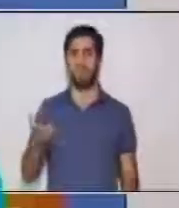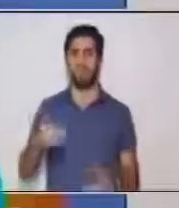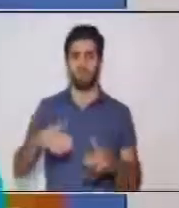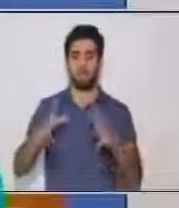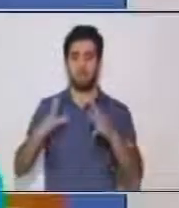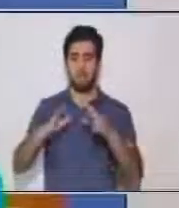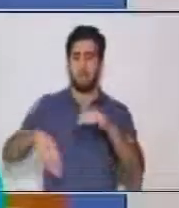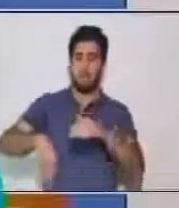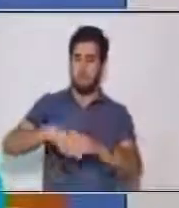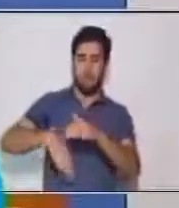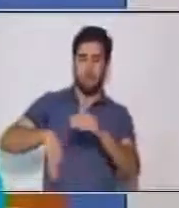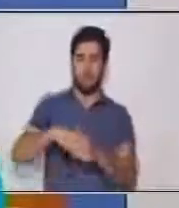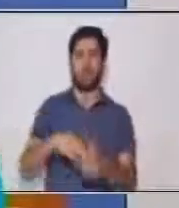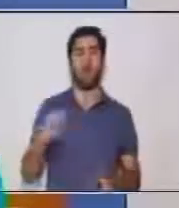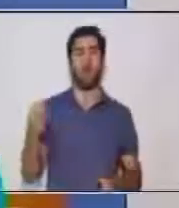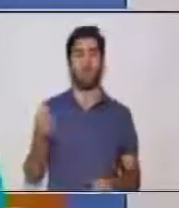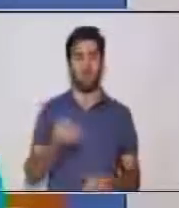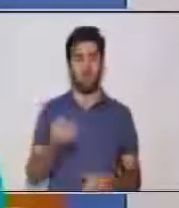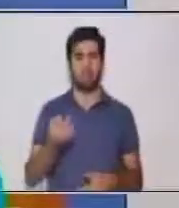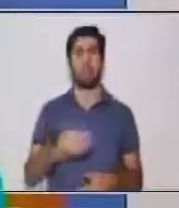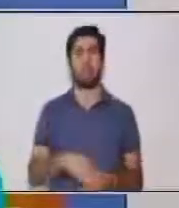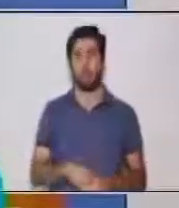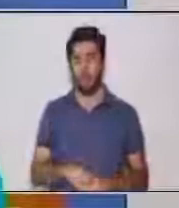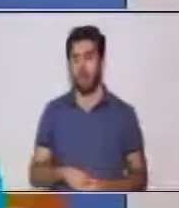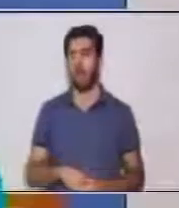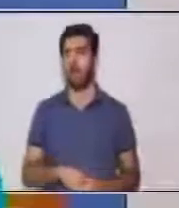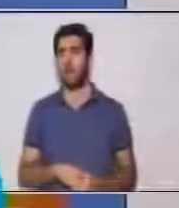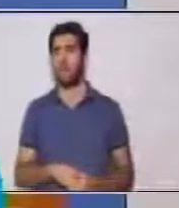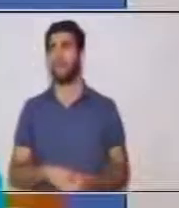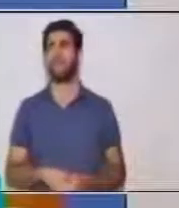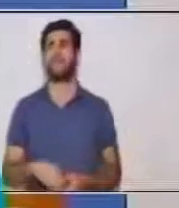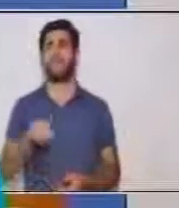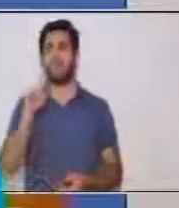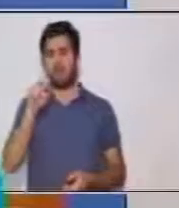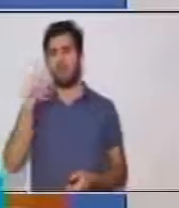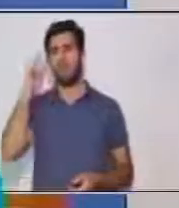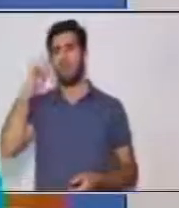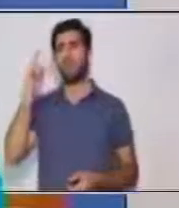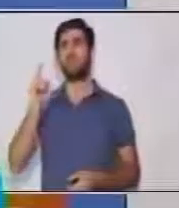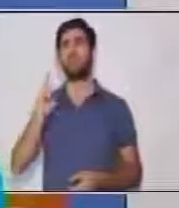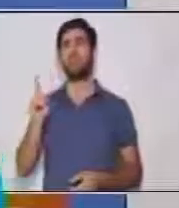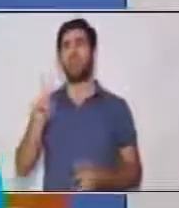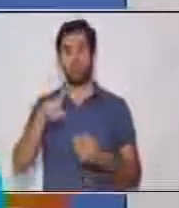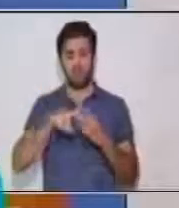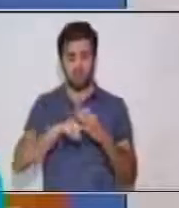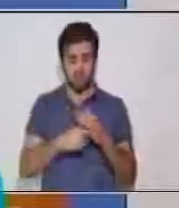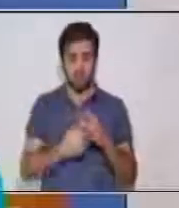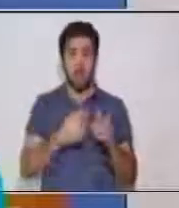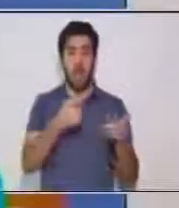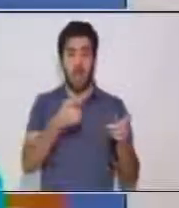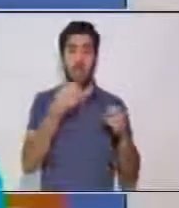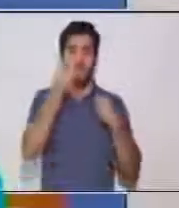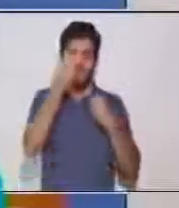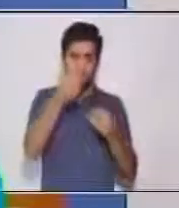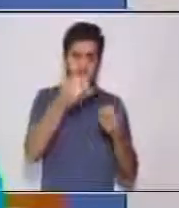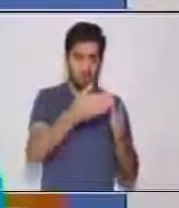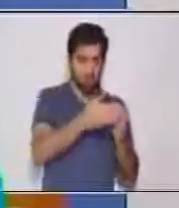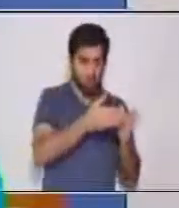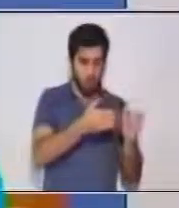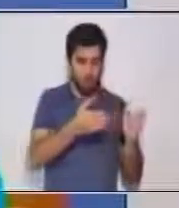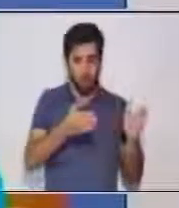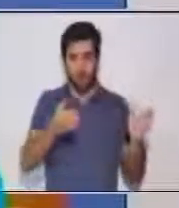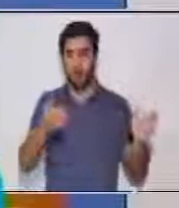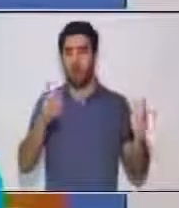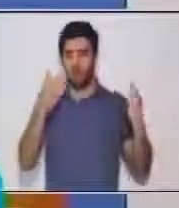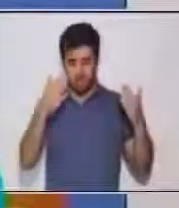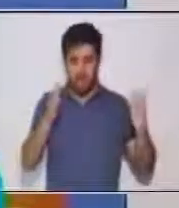bien. ¿Dónde terminó el hecho y dónde empezó la opinión? Muy bien. El hecho está en que la escuela 24